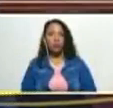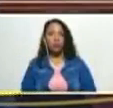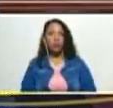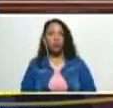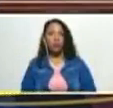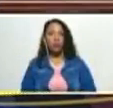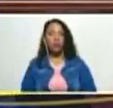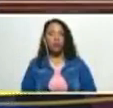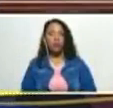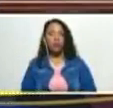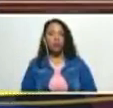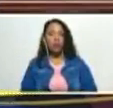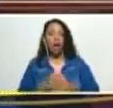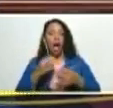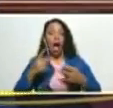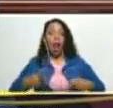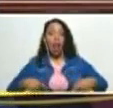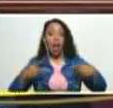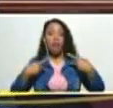a la vida de la gente